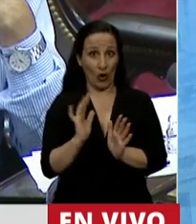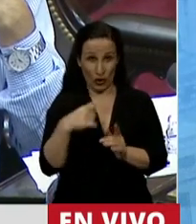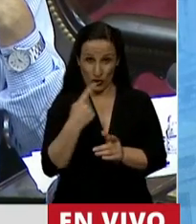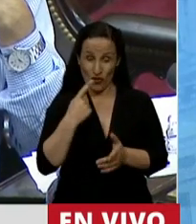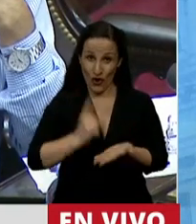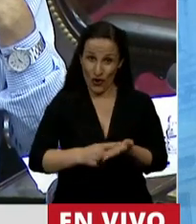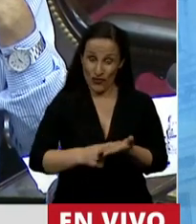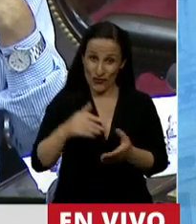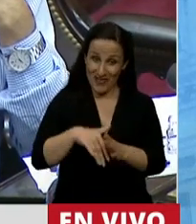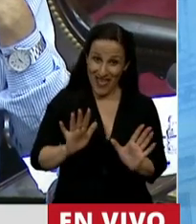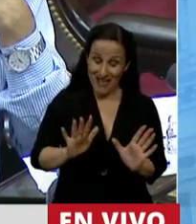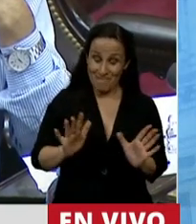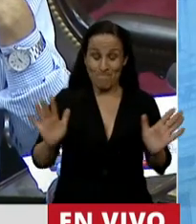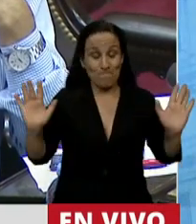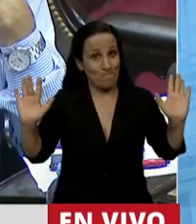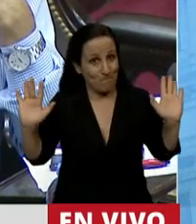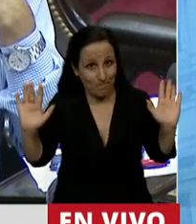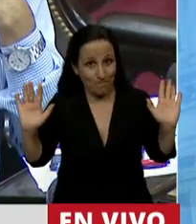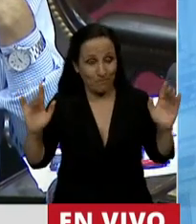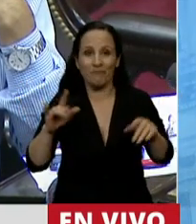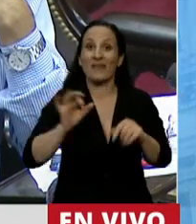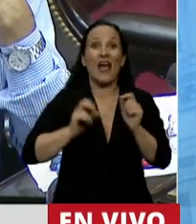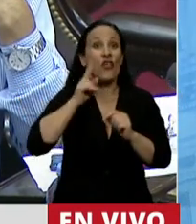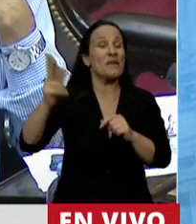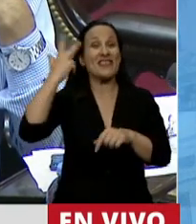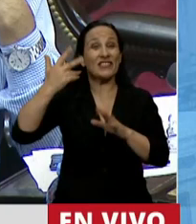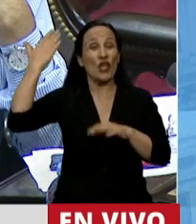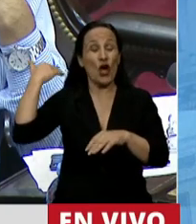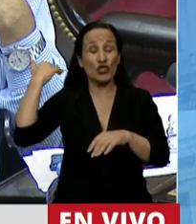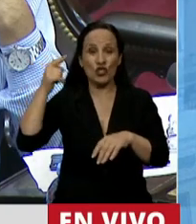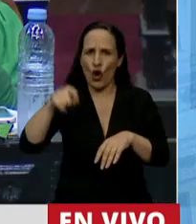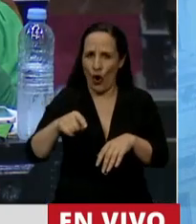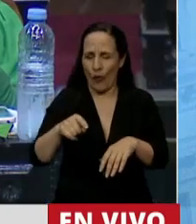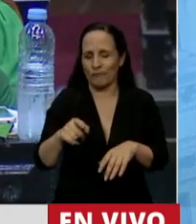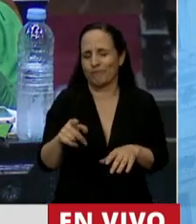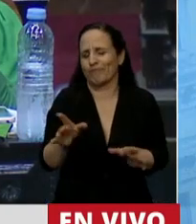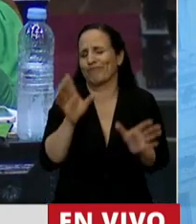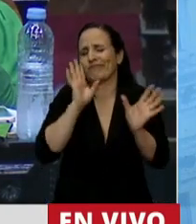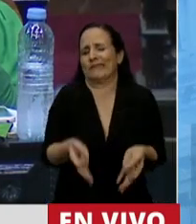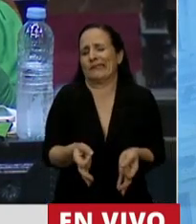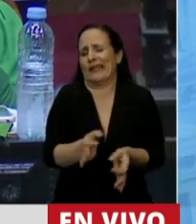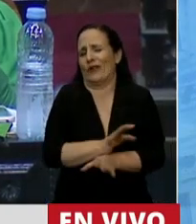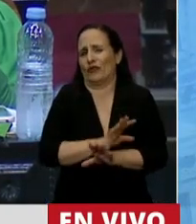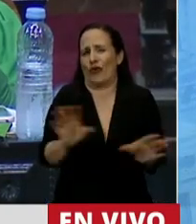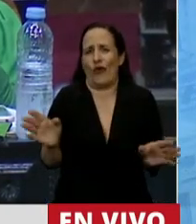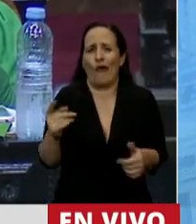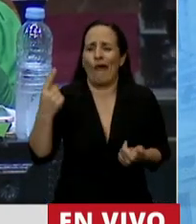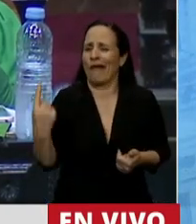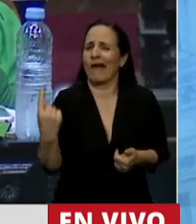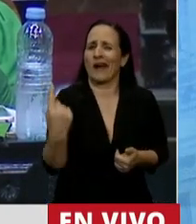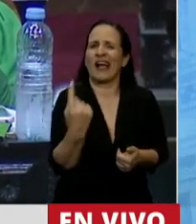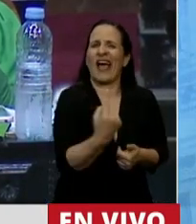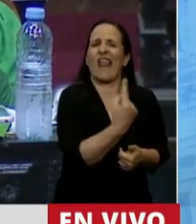Congreso. He presentado, después del debate del 2018, donde quedó a las claras, cada uno impone